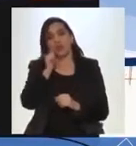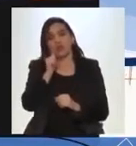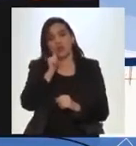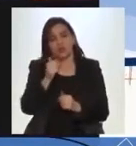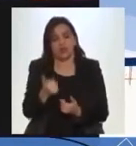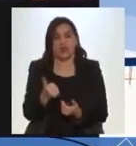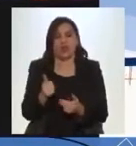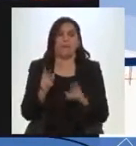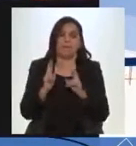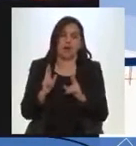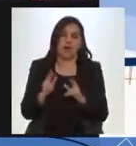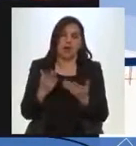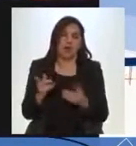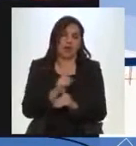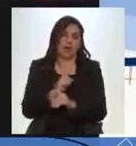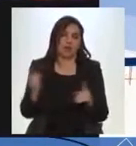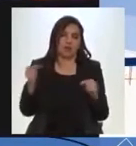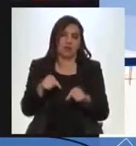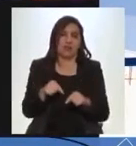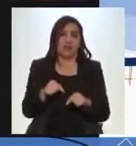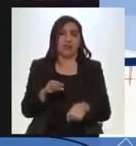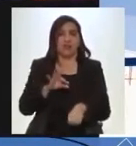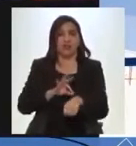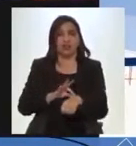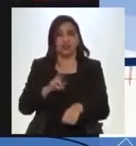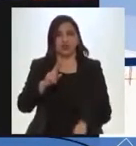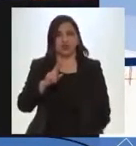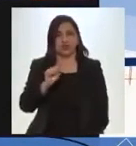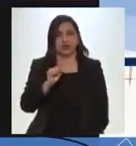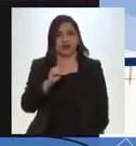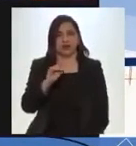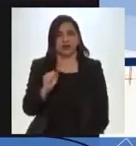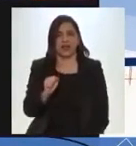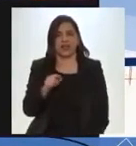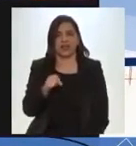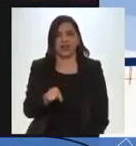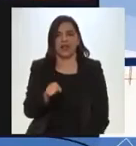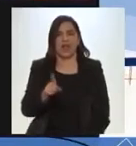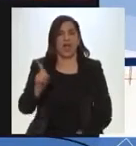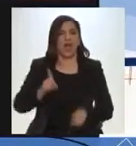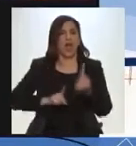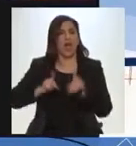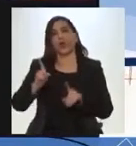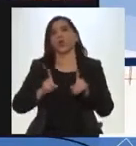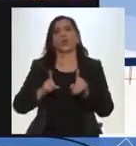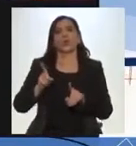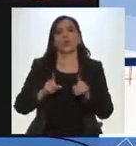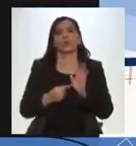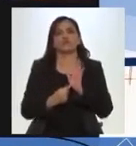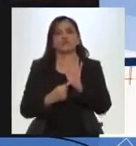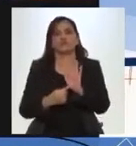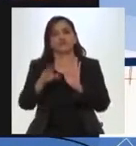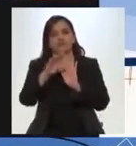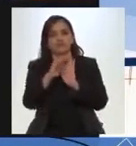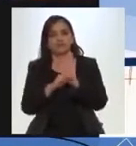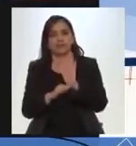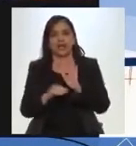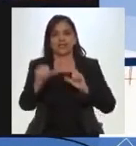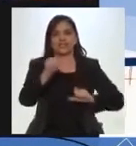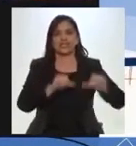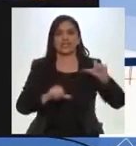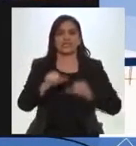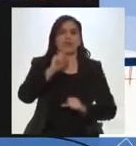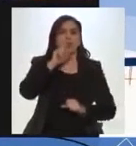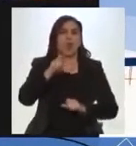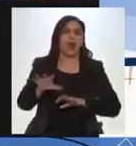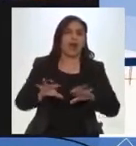El doctor Rada nos va a mostrar algunos puntos en torno a evidencia científica de cuáles son las actividades y las mejores